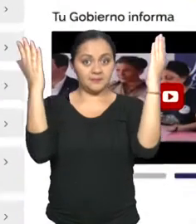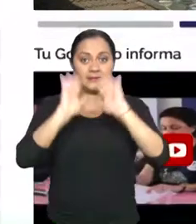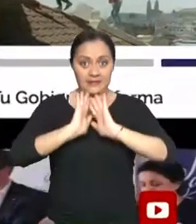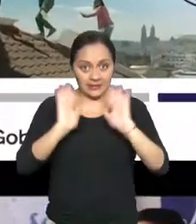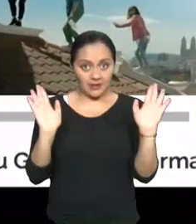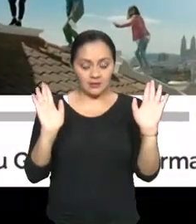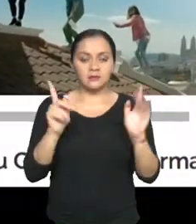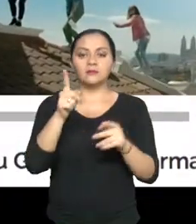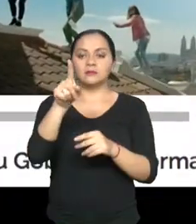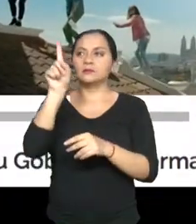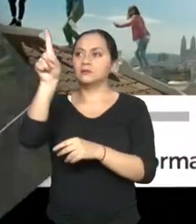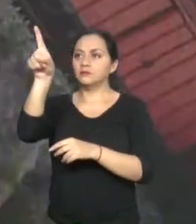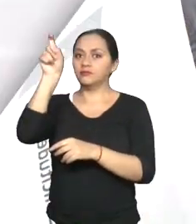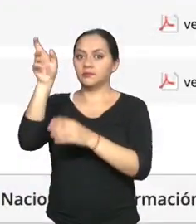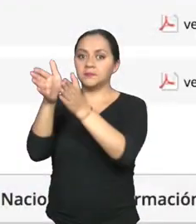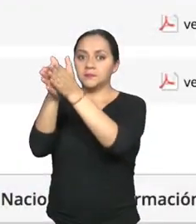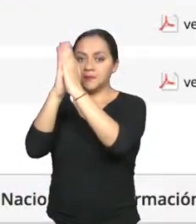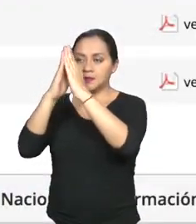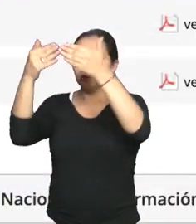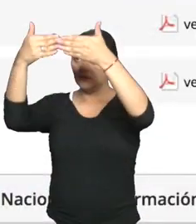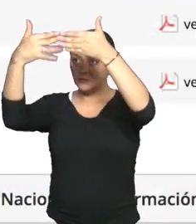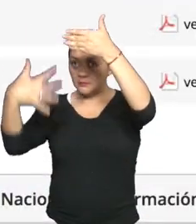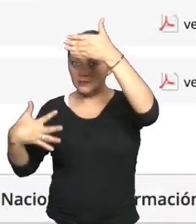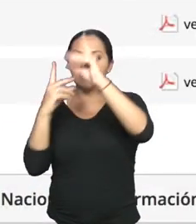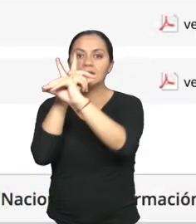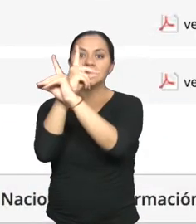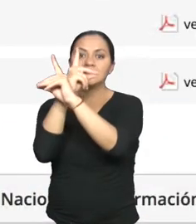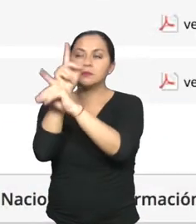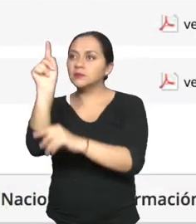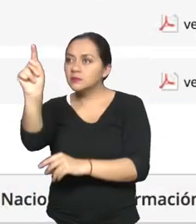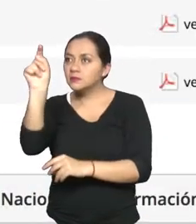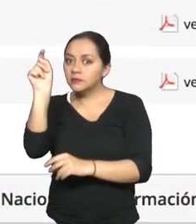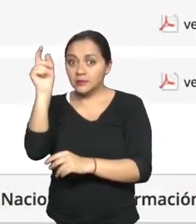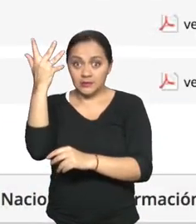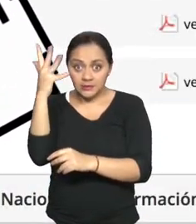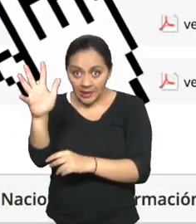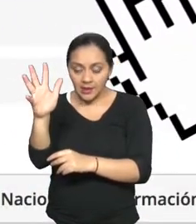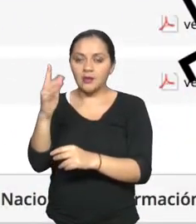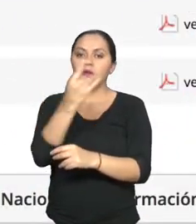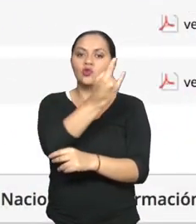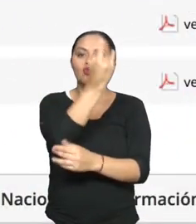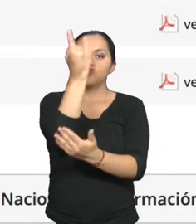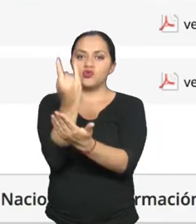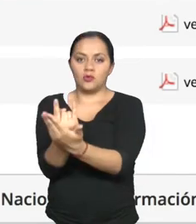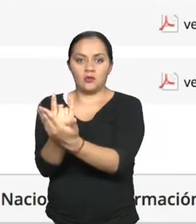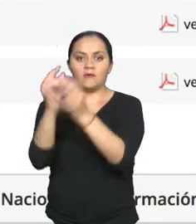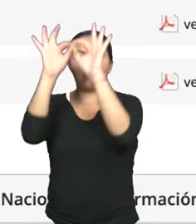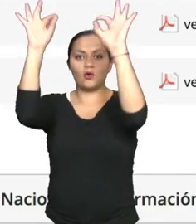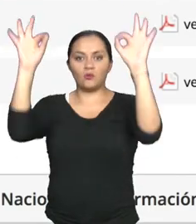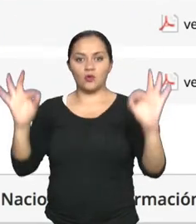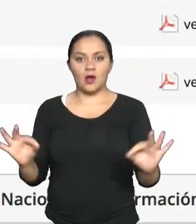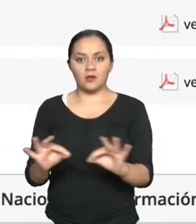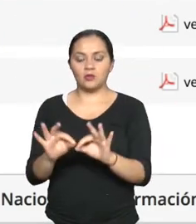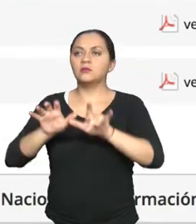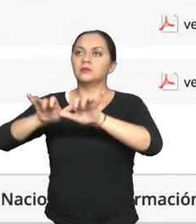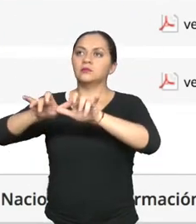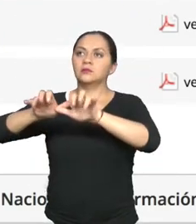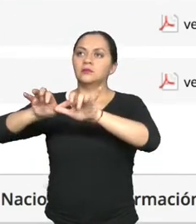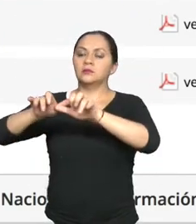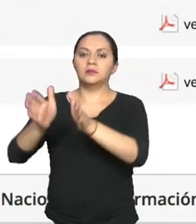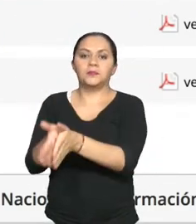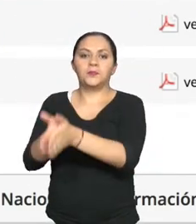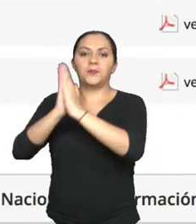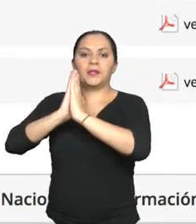solicitudes personas con discapacidad luego descargar y llenar el modelo de solicitud